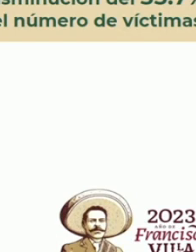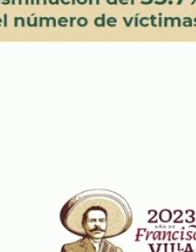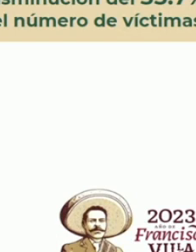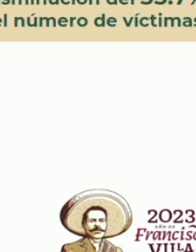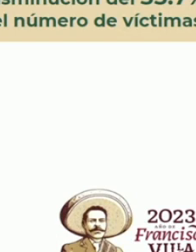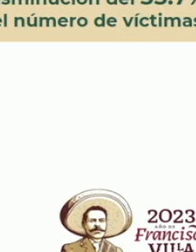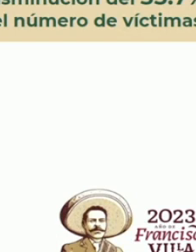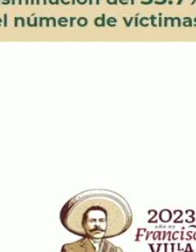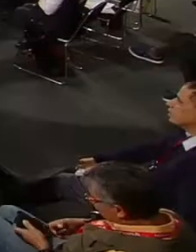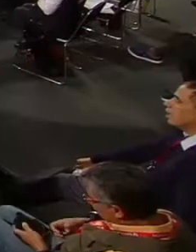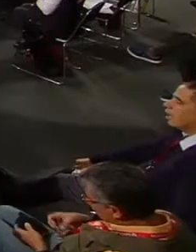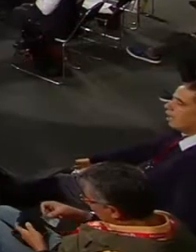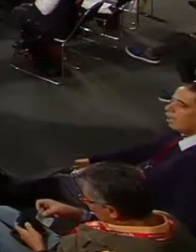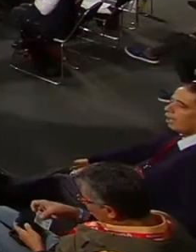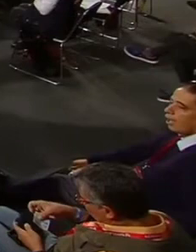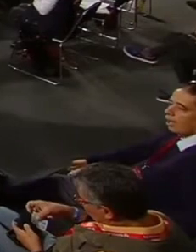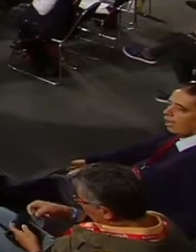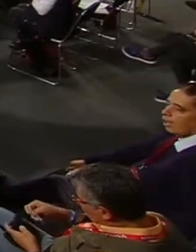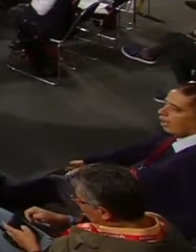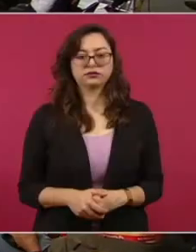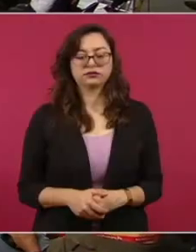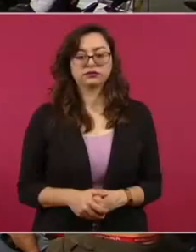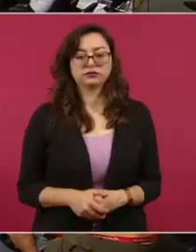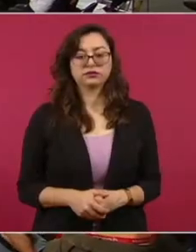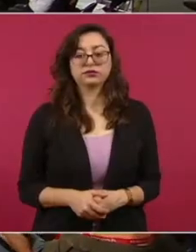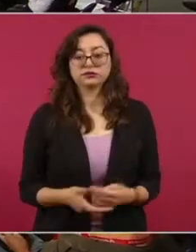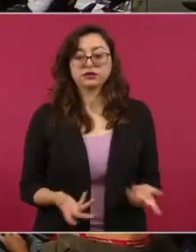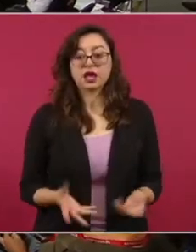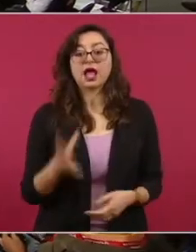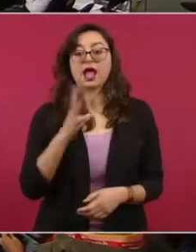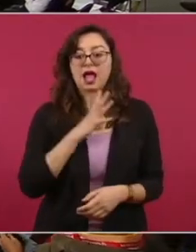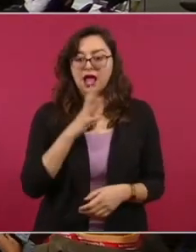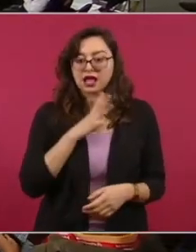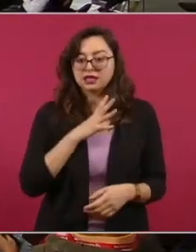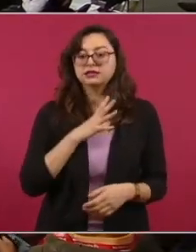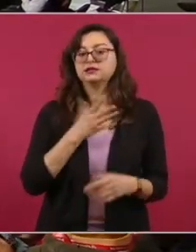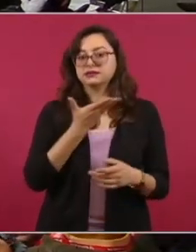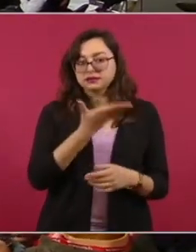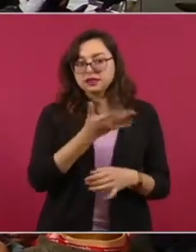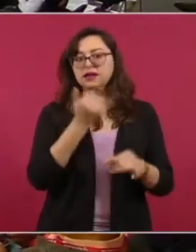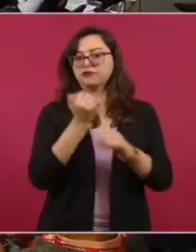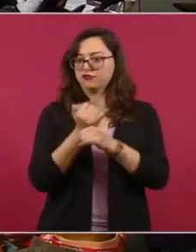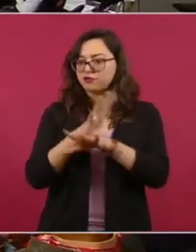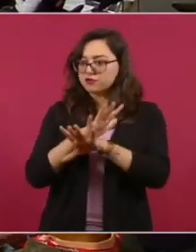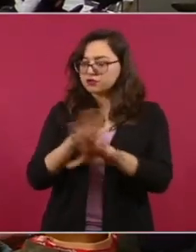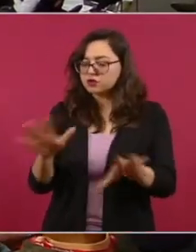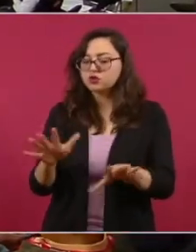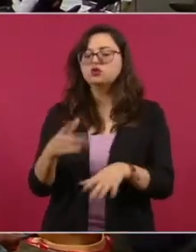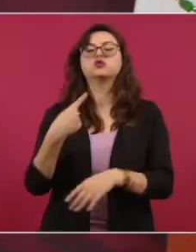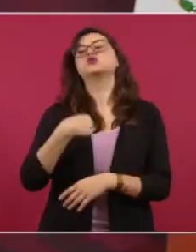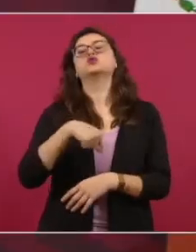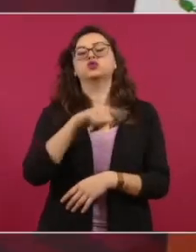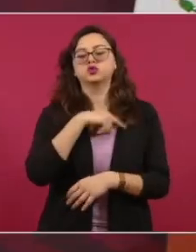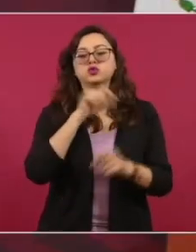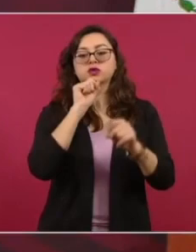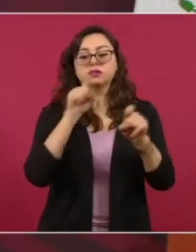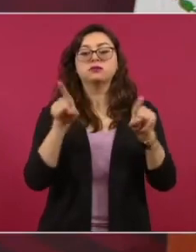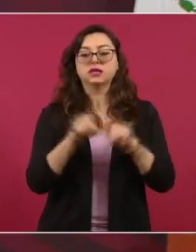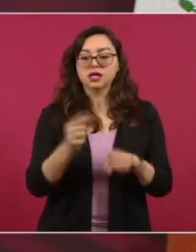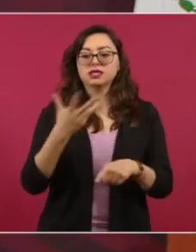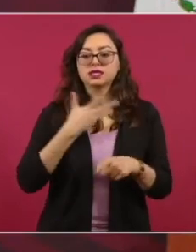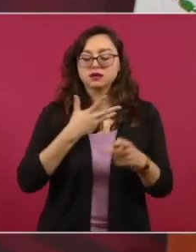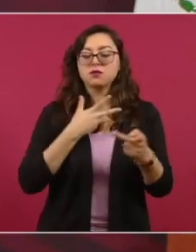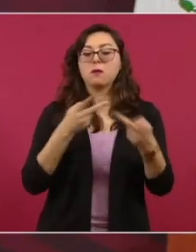abusos, maltrato y estos extremos que son los